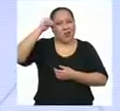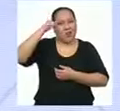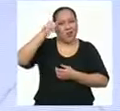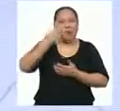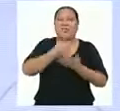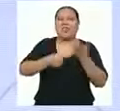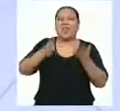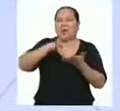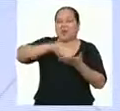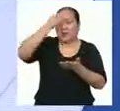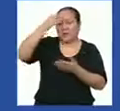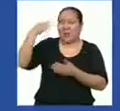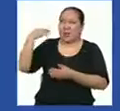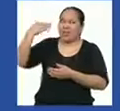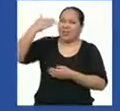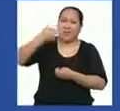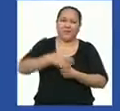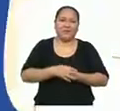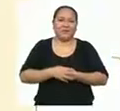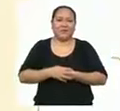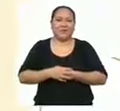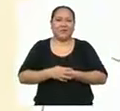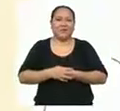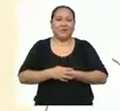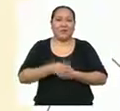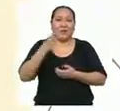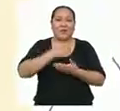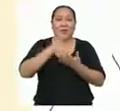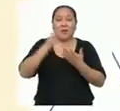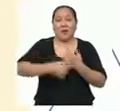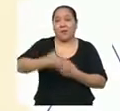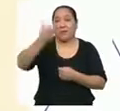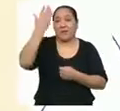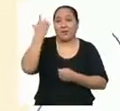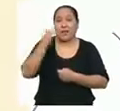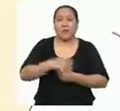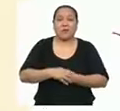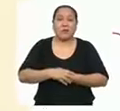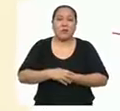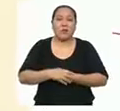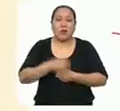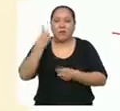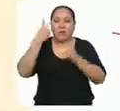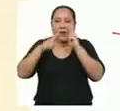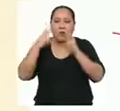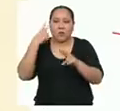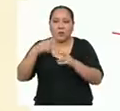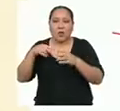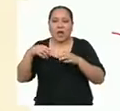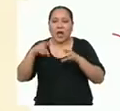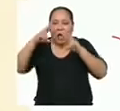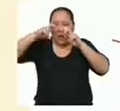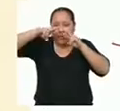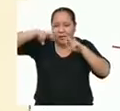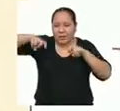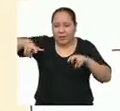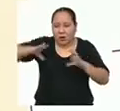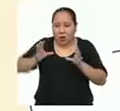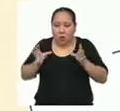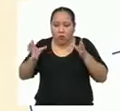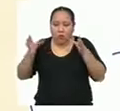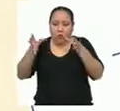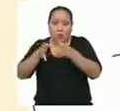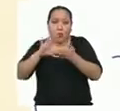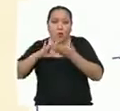de lo que hemos aprendido hasta ahora. En programas anteriores, nos planteamos analizar una población a